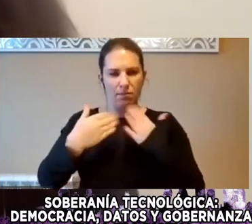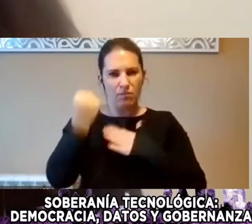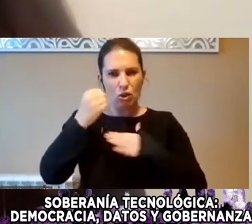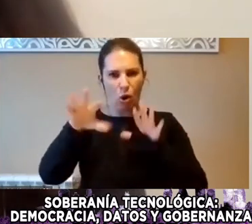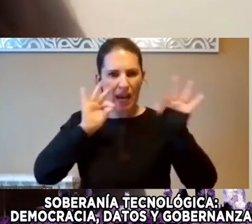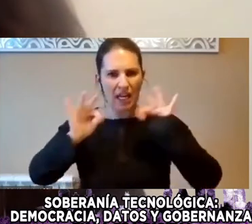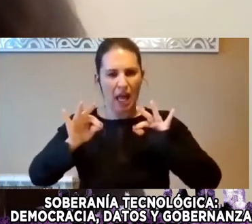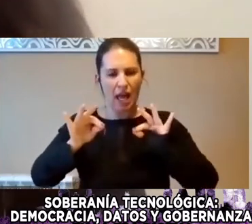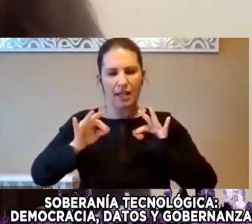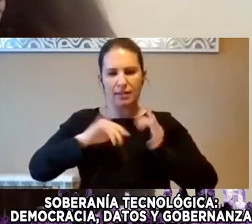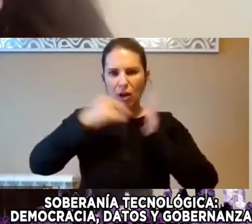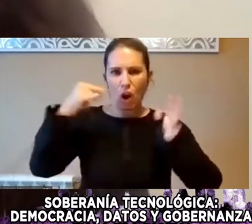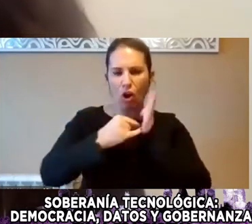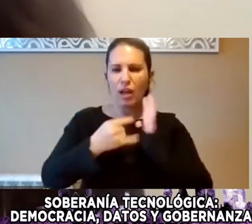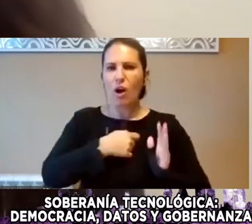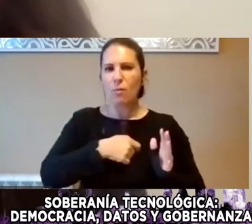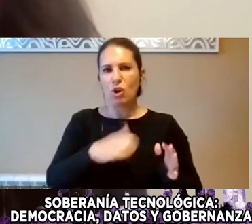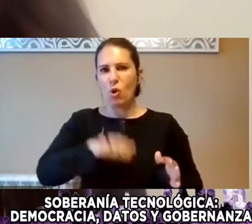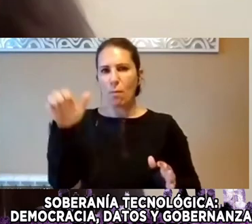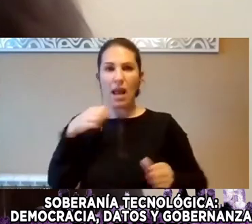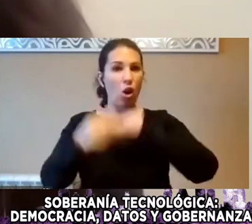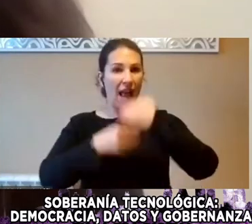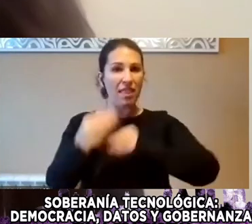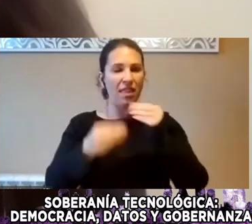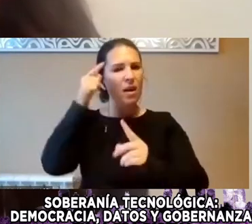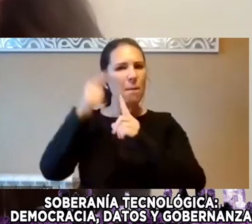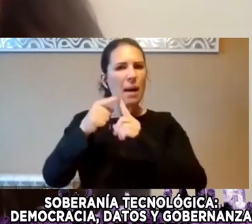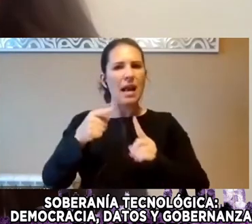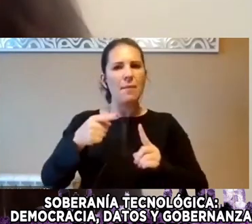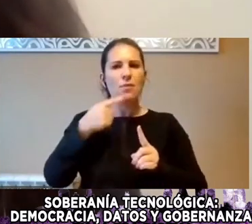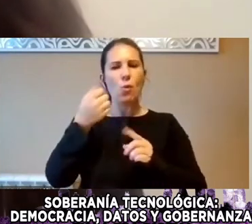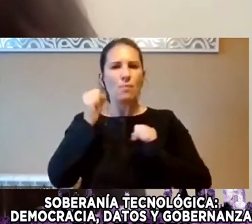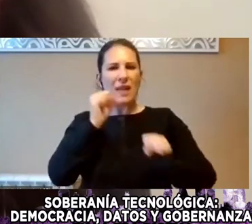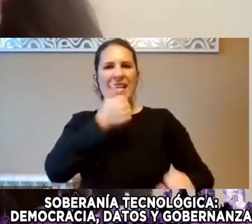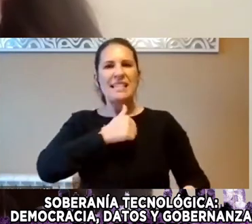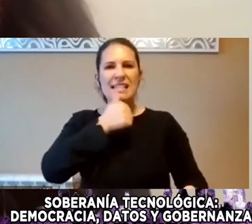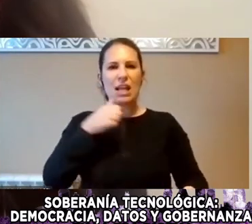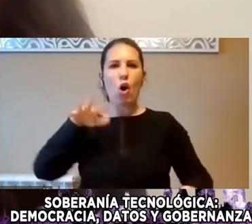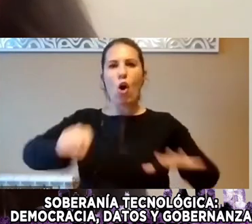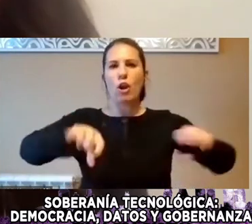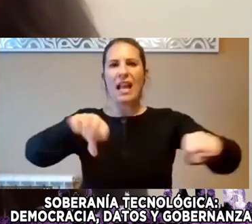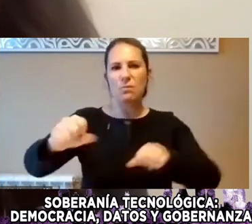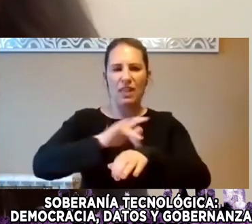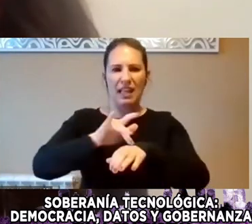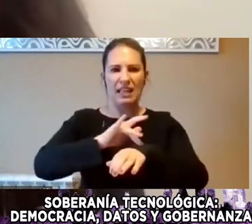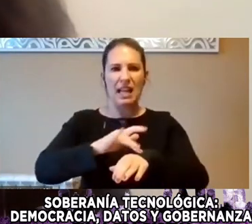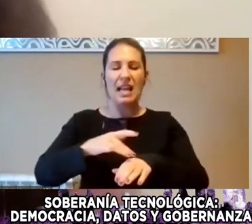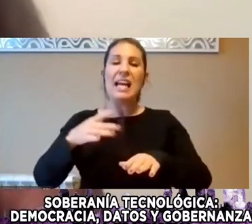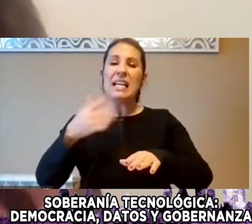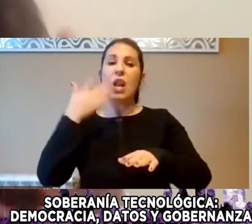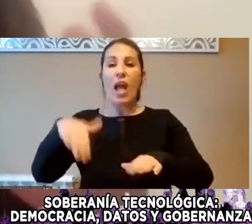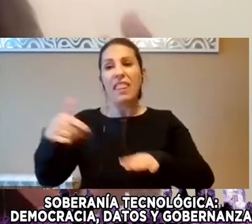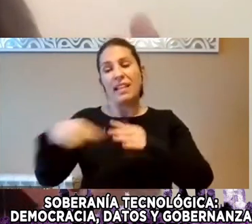Lo Que La Comisión Europea Está Haciendo Para Resistir El Colonialismo Digital Es Resistir Cierta Forma De Colonialismo